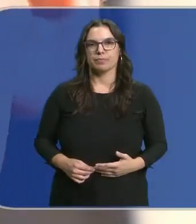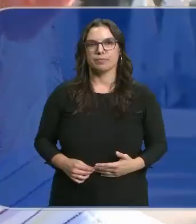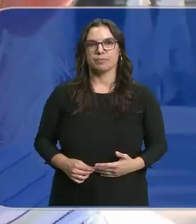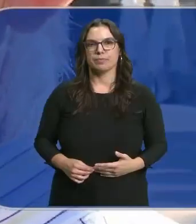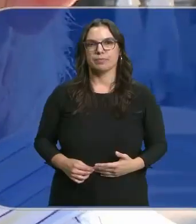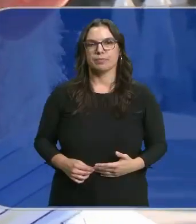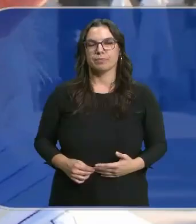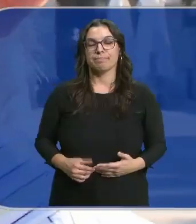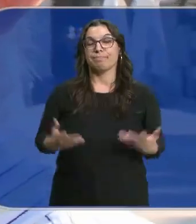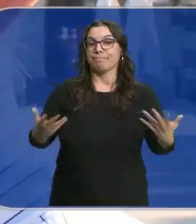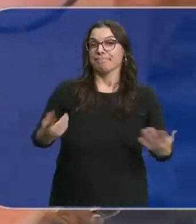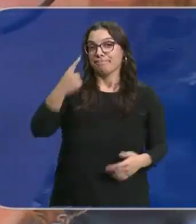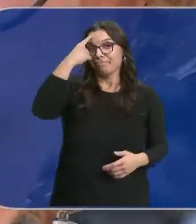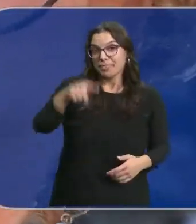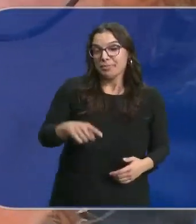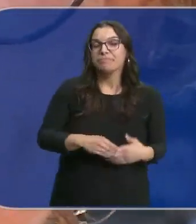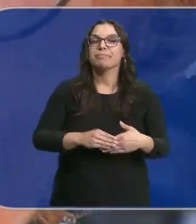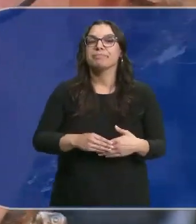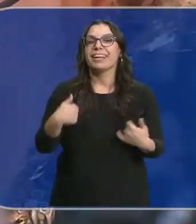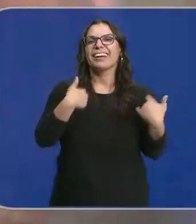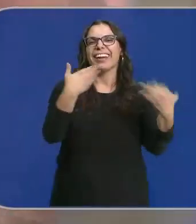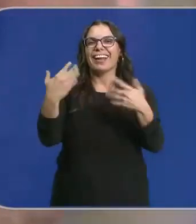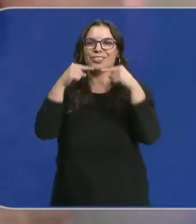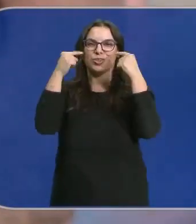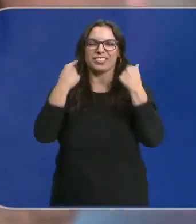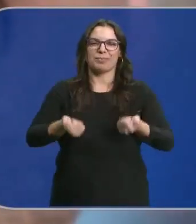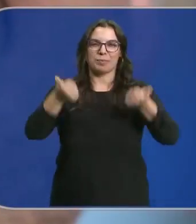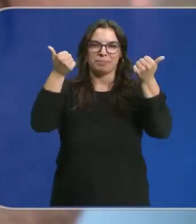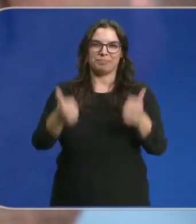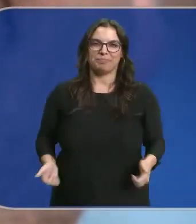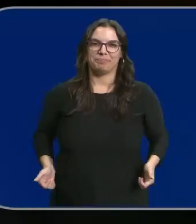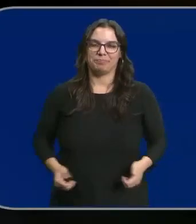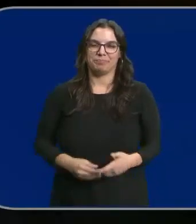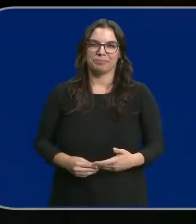Así que, ya saben, regalen más sonrisas.